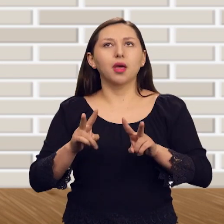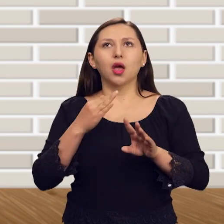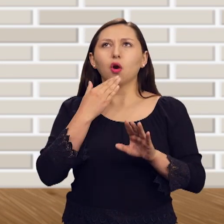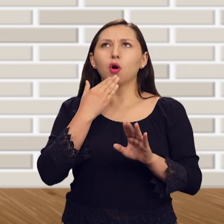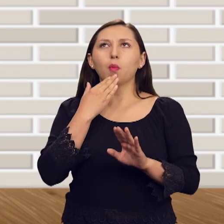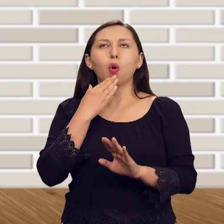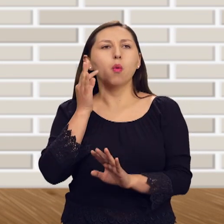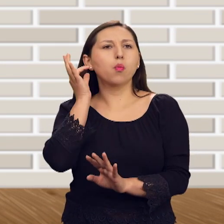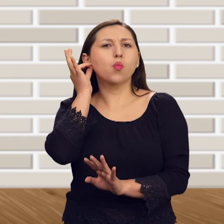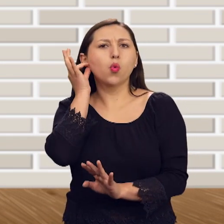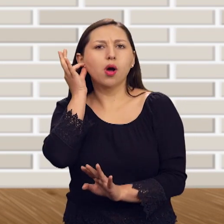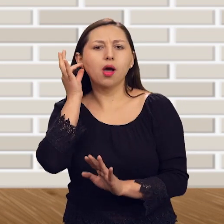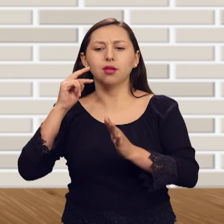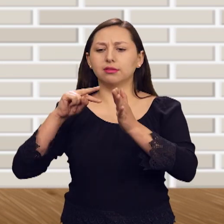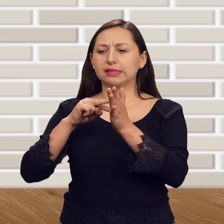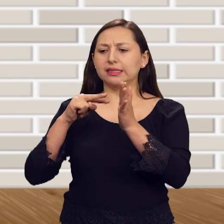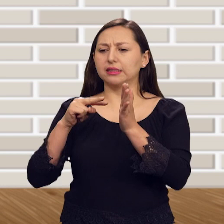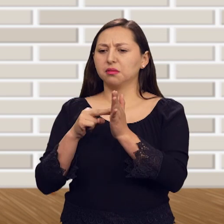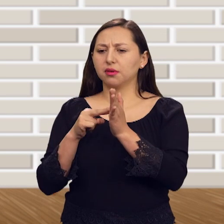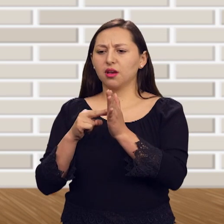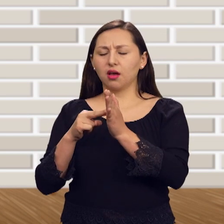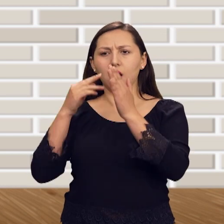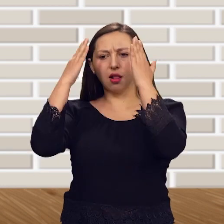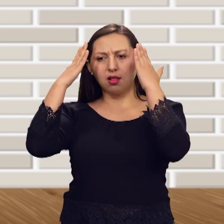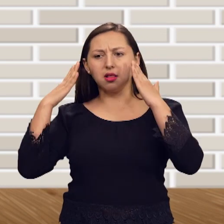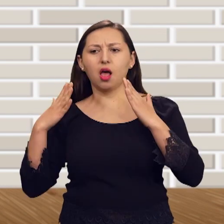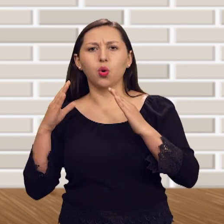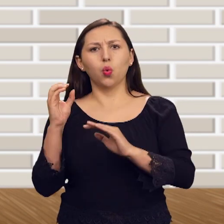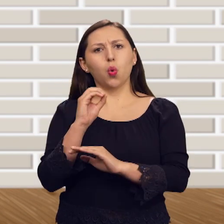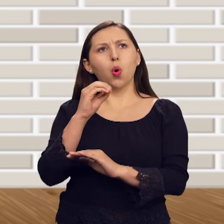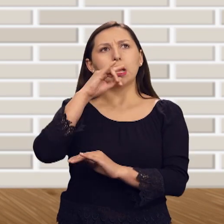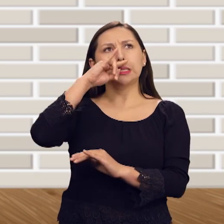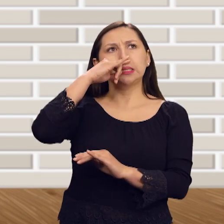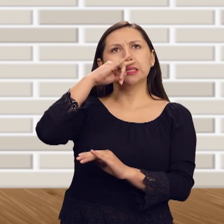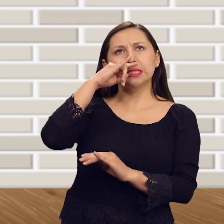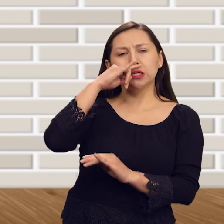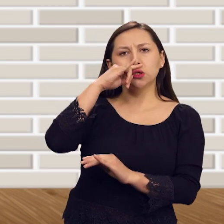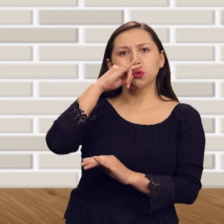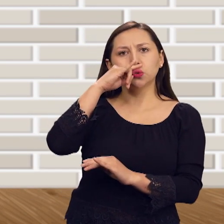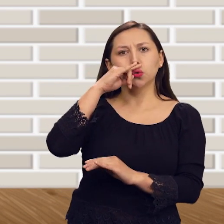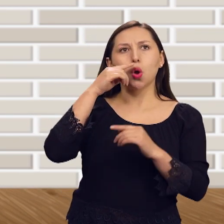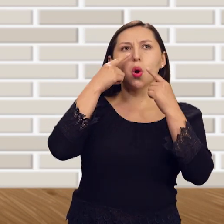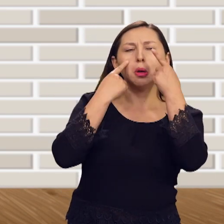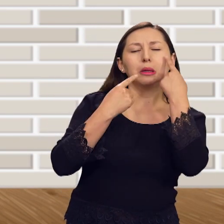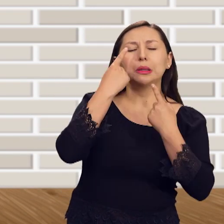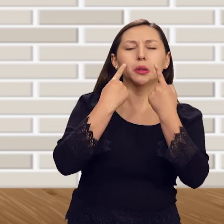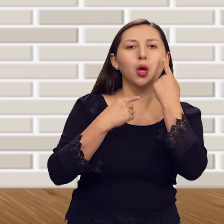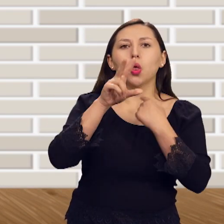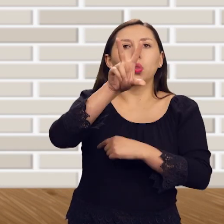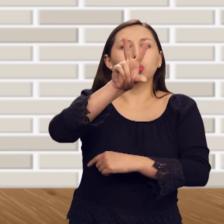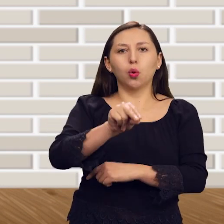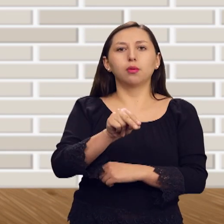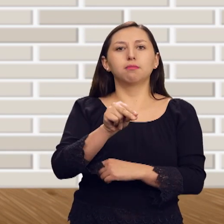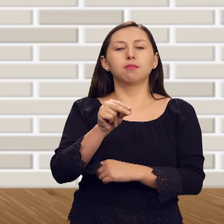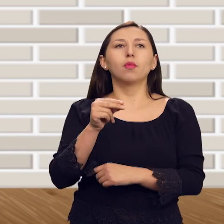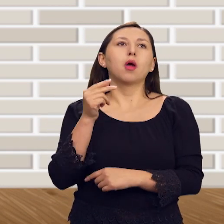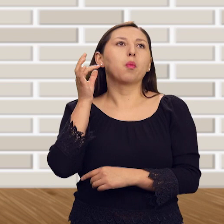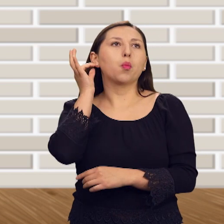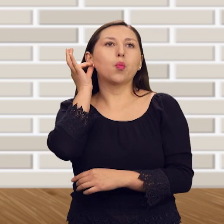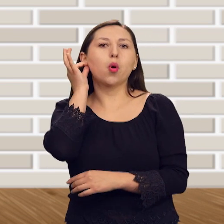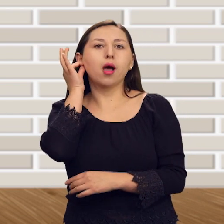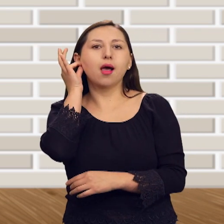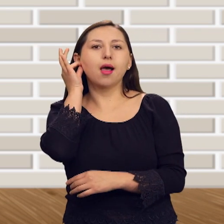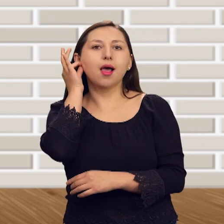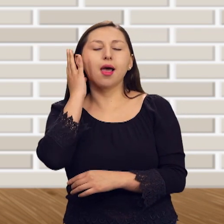encasillarnos. Por ejemplo, que los niños no lloran o que las mujeres maduramos más rápido. Que hay